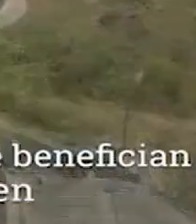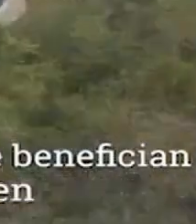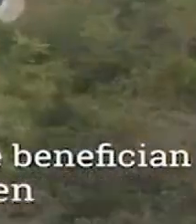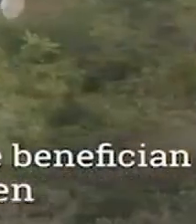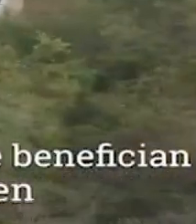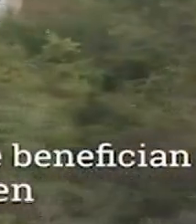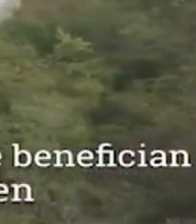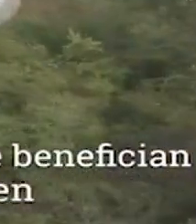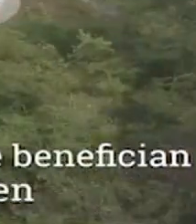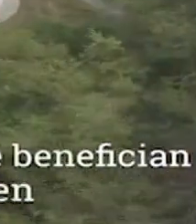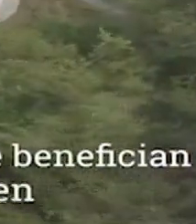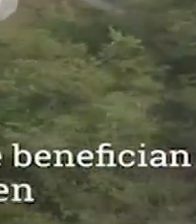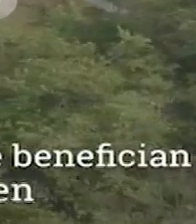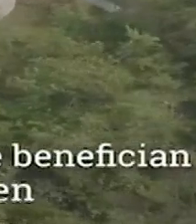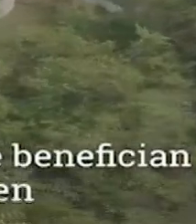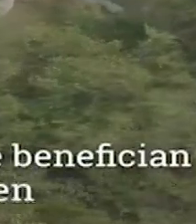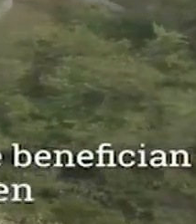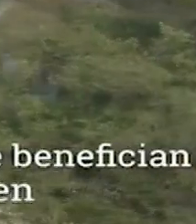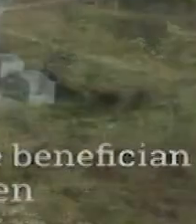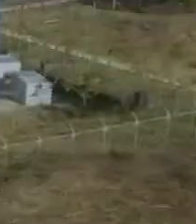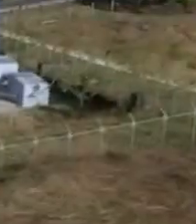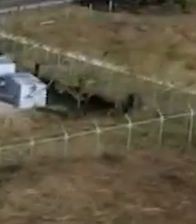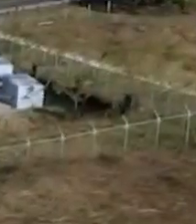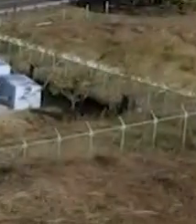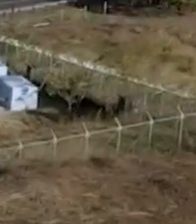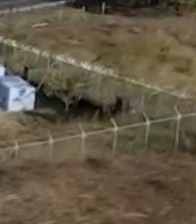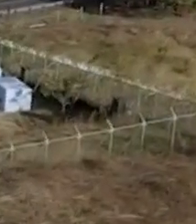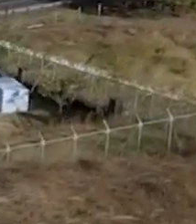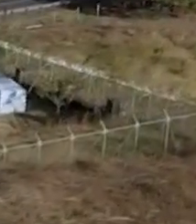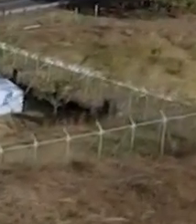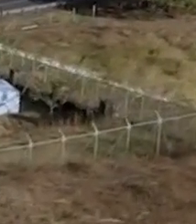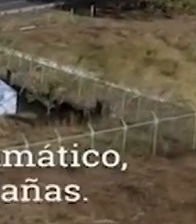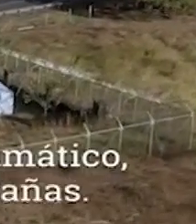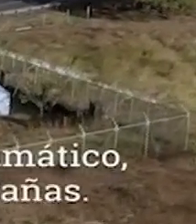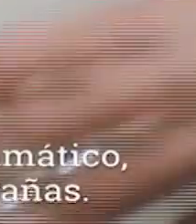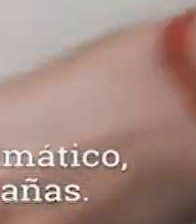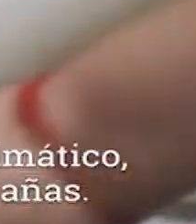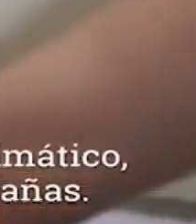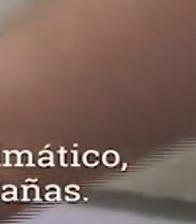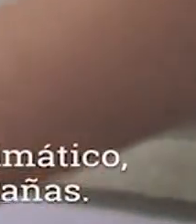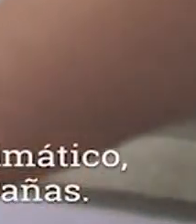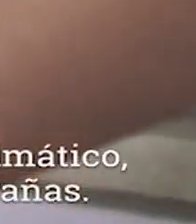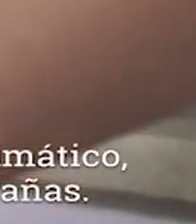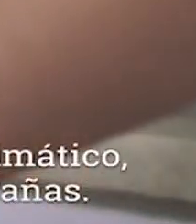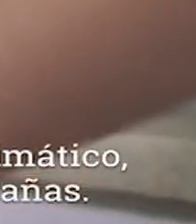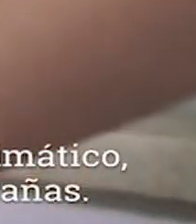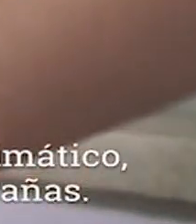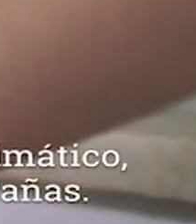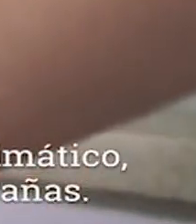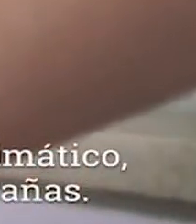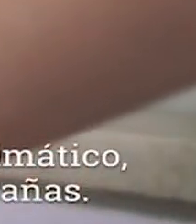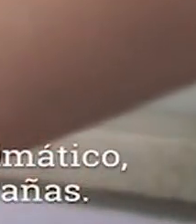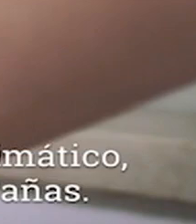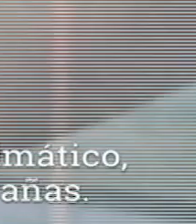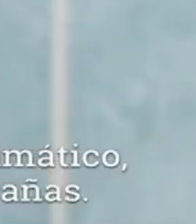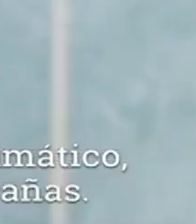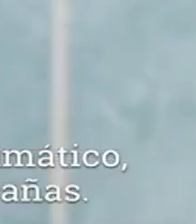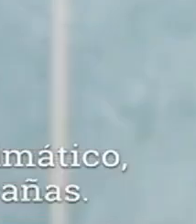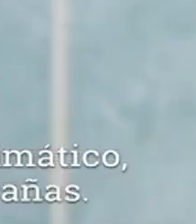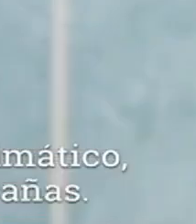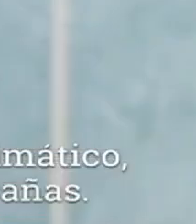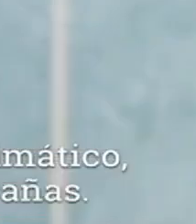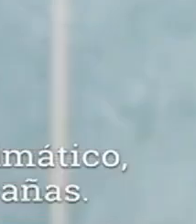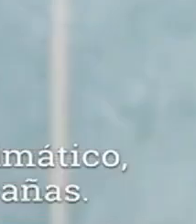123.000 personas en la región Chorotega, en Santa Cruz y Carrillo. Para hacer frente a la variabilidad y el cambio climático,